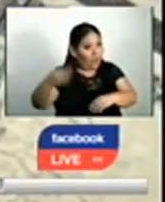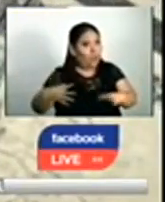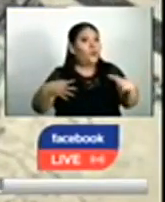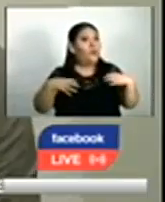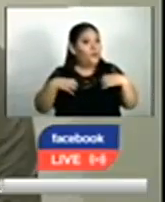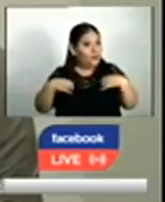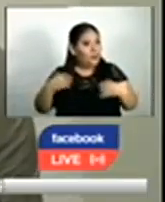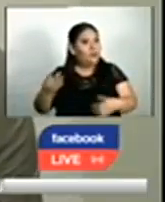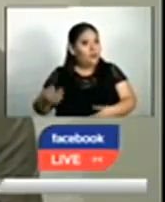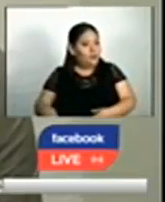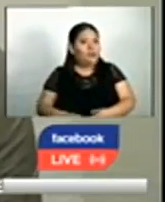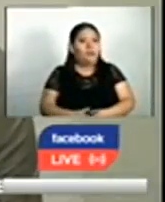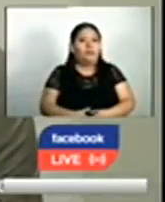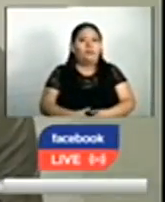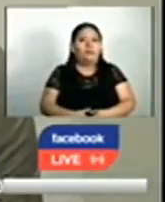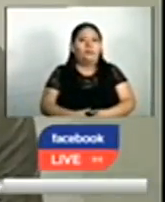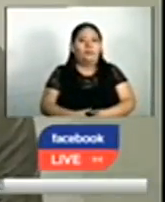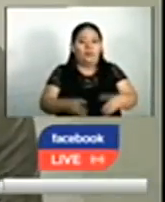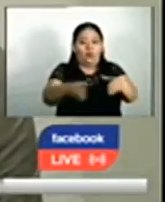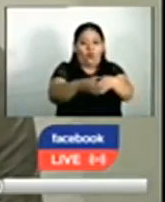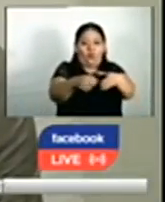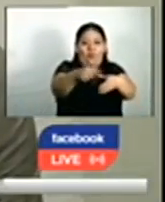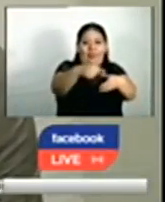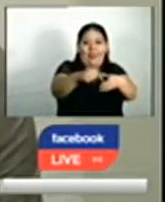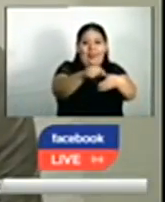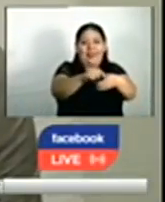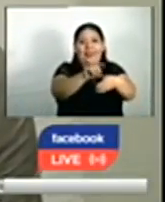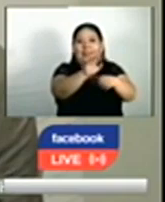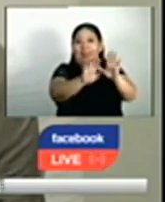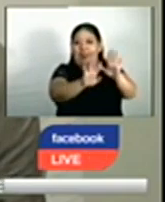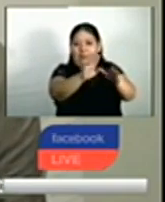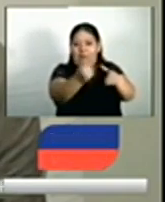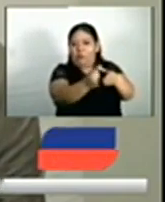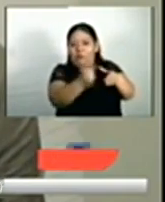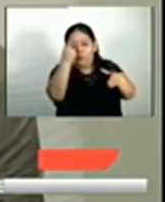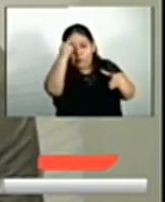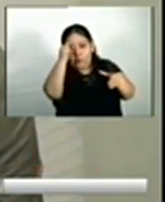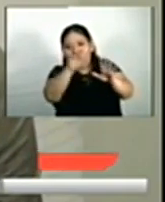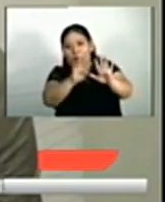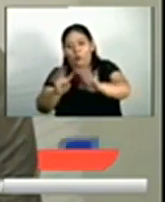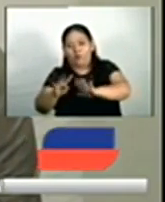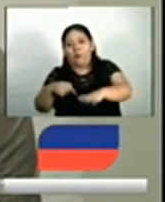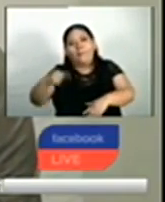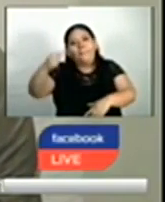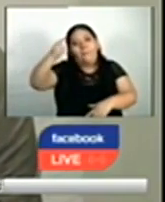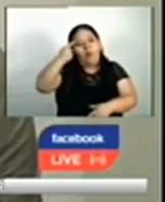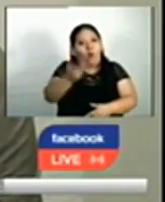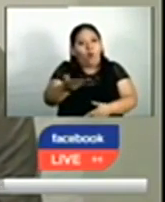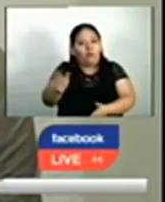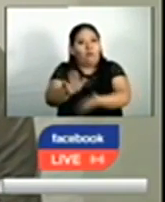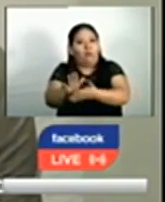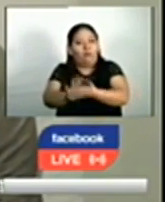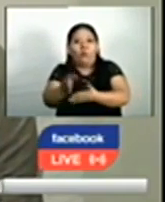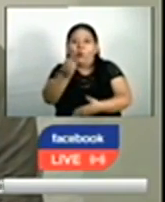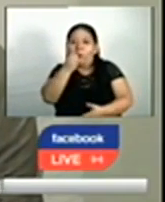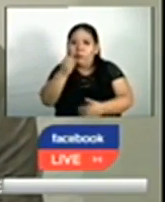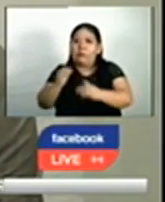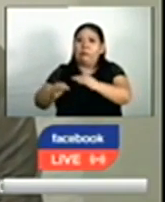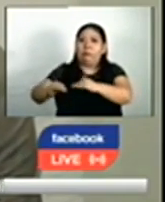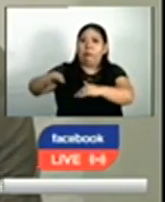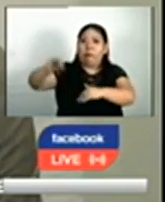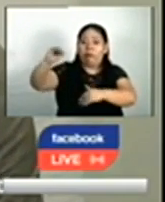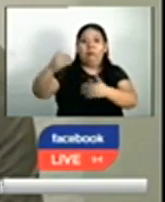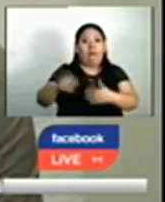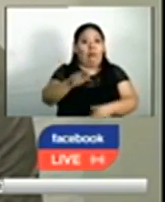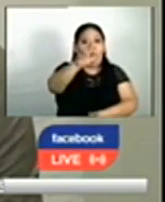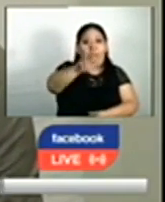meses. Hasta 9 de cada 10 personas entrevistadas perciben que los precios de la canasta básica han incrementado en los últimos tres